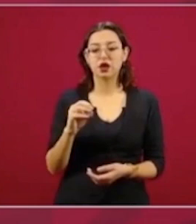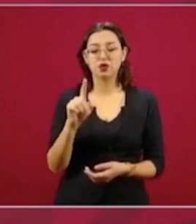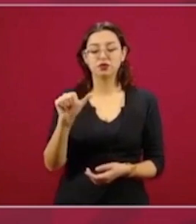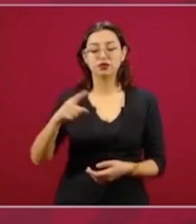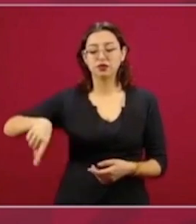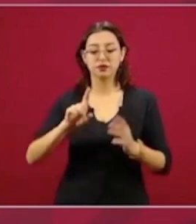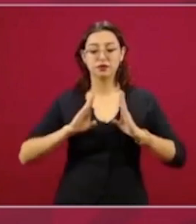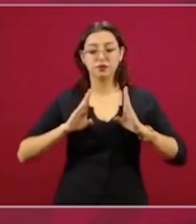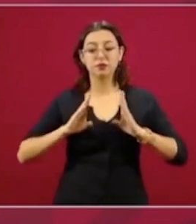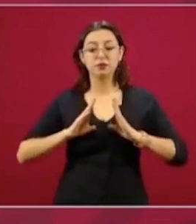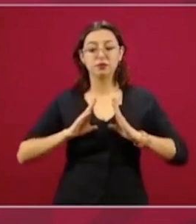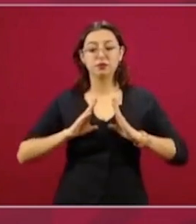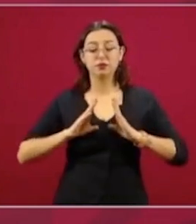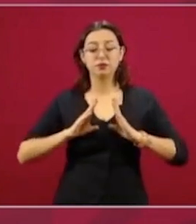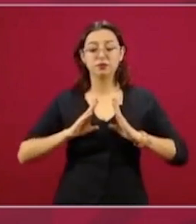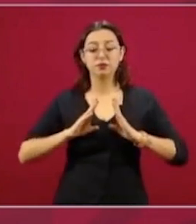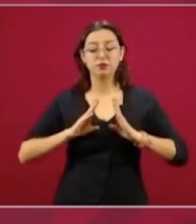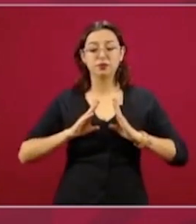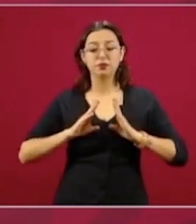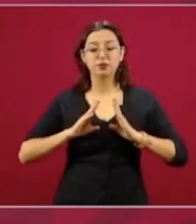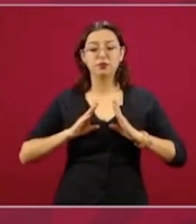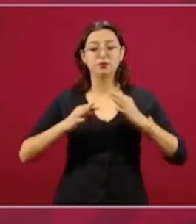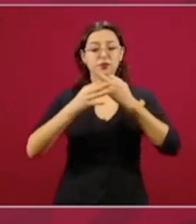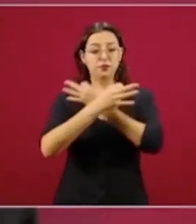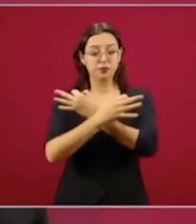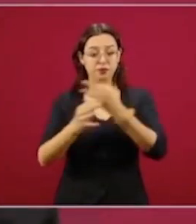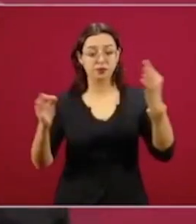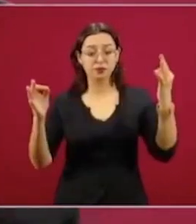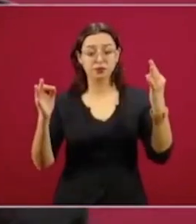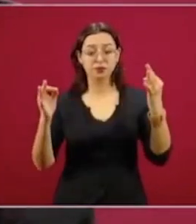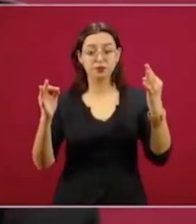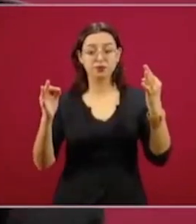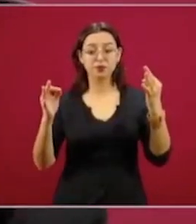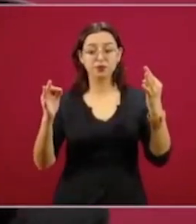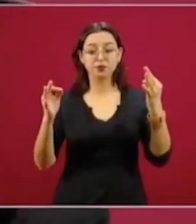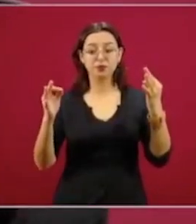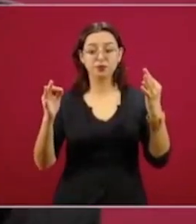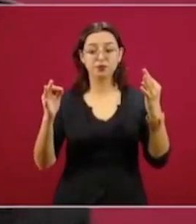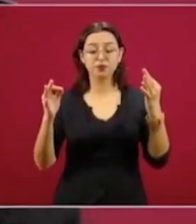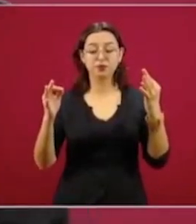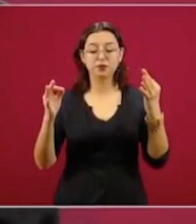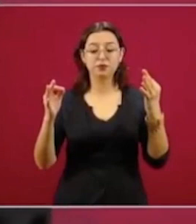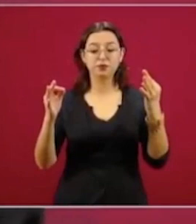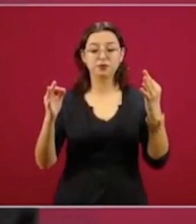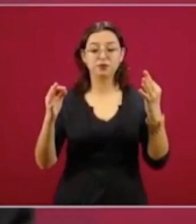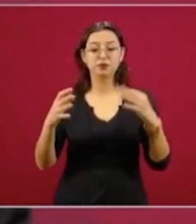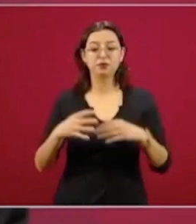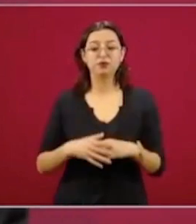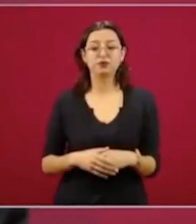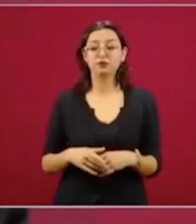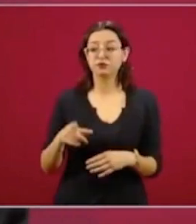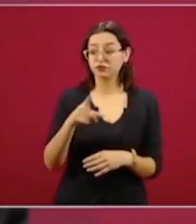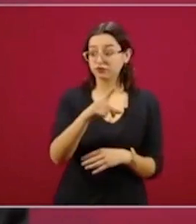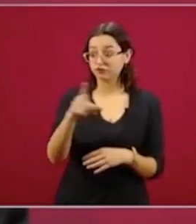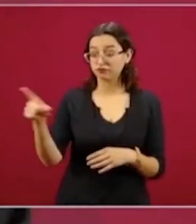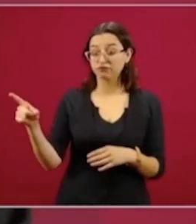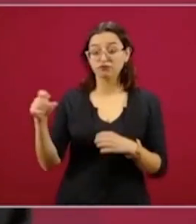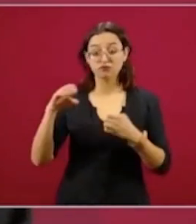les dijo, nuestros enemigos